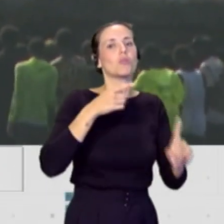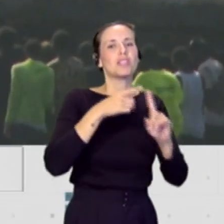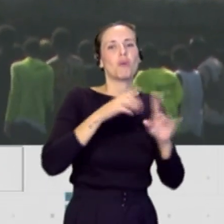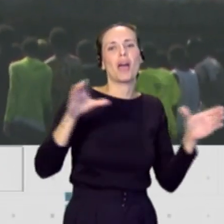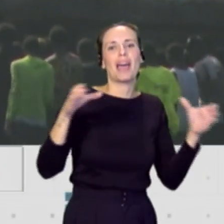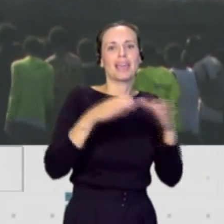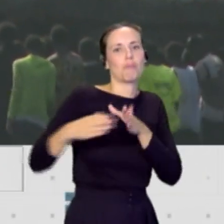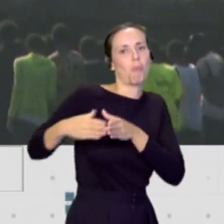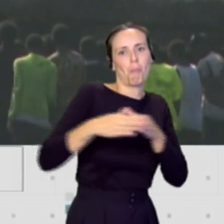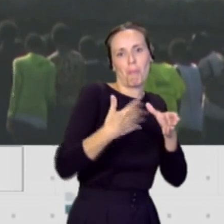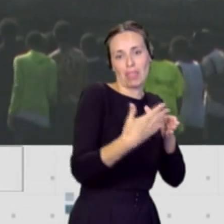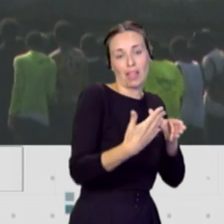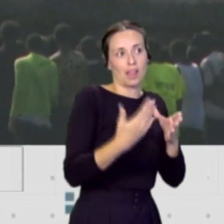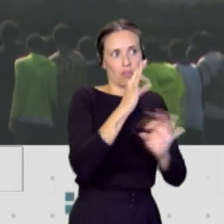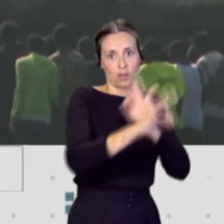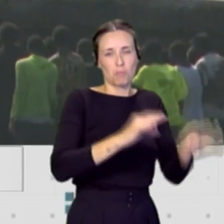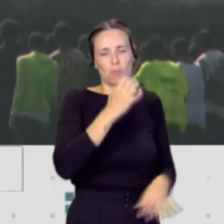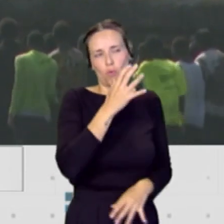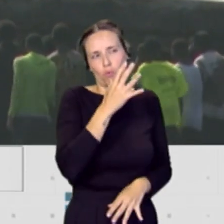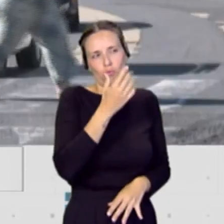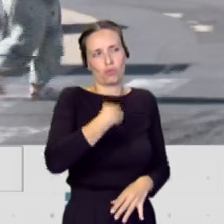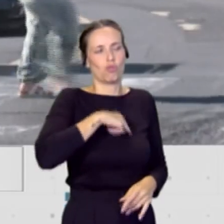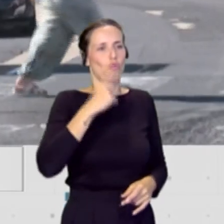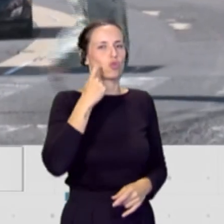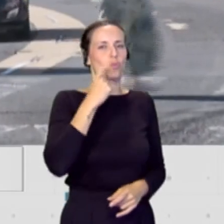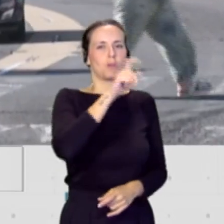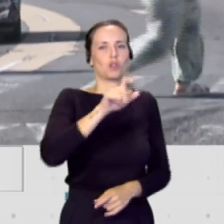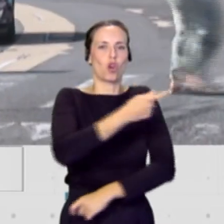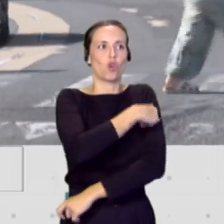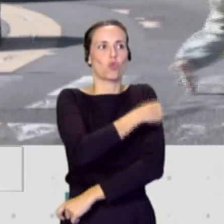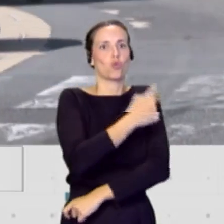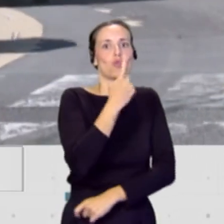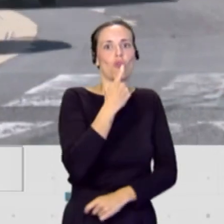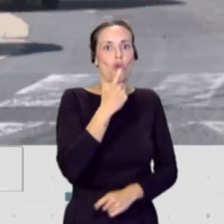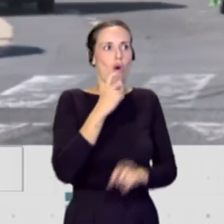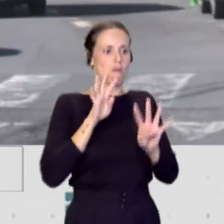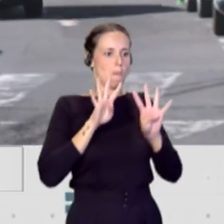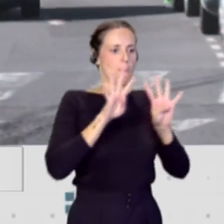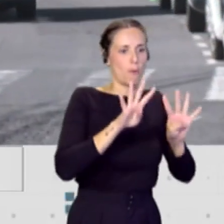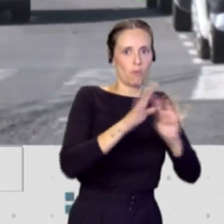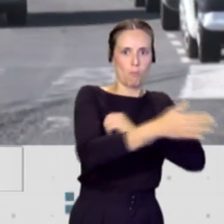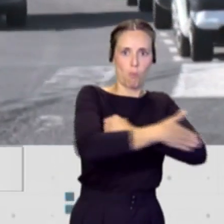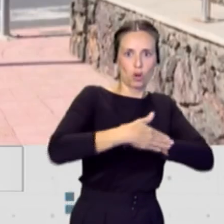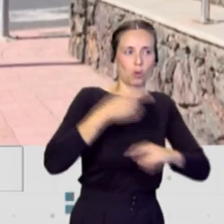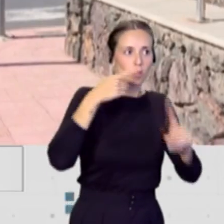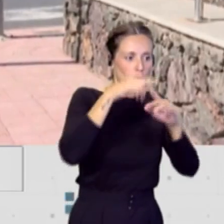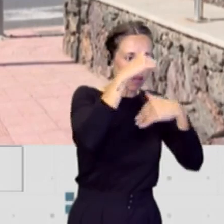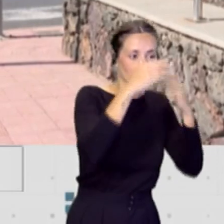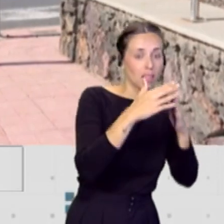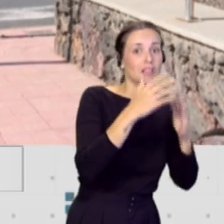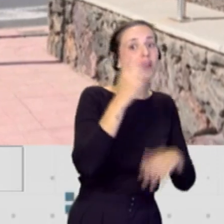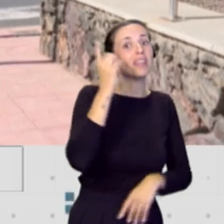porque si bien estamos acostumbrados a ver a los efectivos de Cruz Roja atendiendo a esas personas a pie de muelle, a pie de puerto, también el